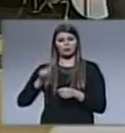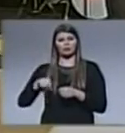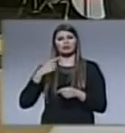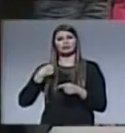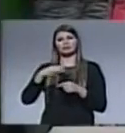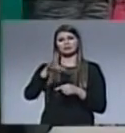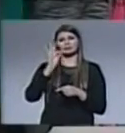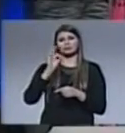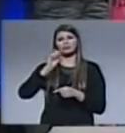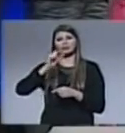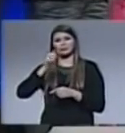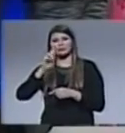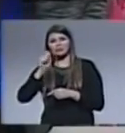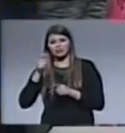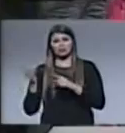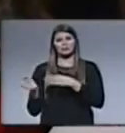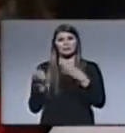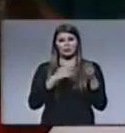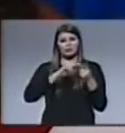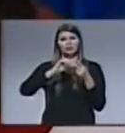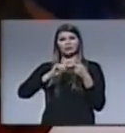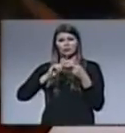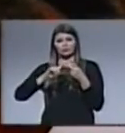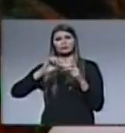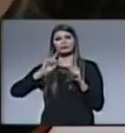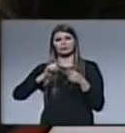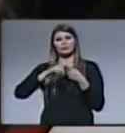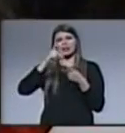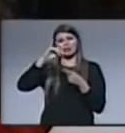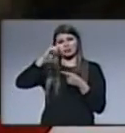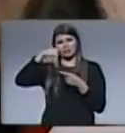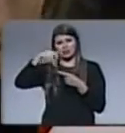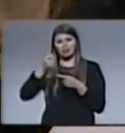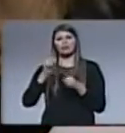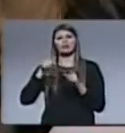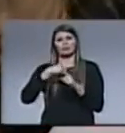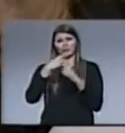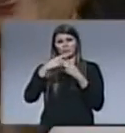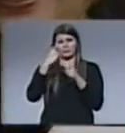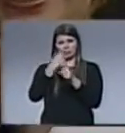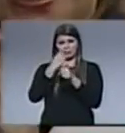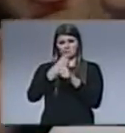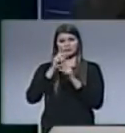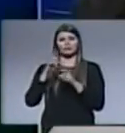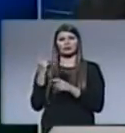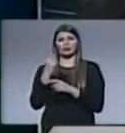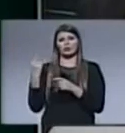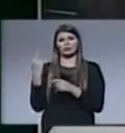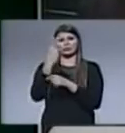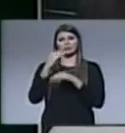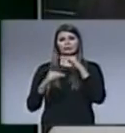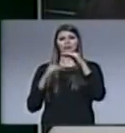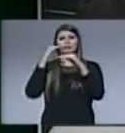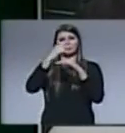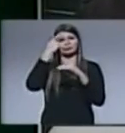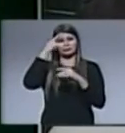clasificados a Sara Romina Salcedo Valiente en segundo lugar y a Diana Elizabeth Recalde Sosa en primer puesto. Ellas suben un peldaño